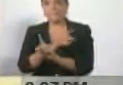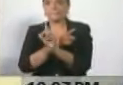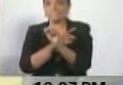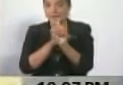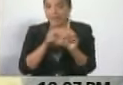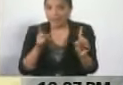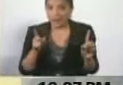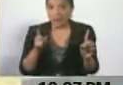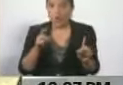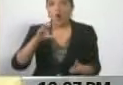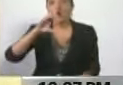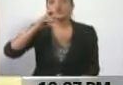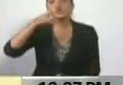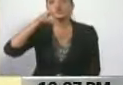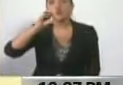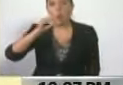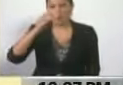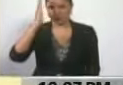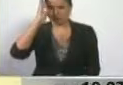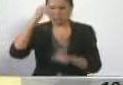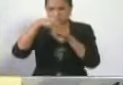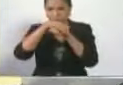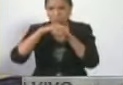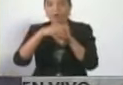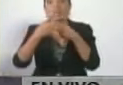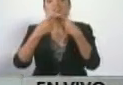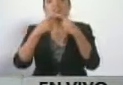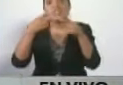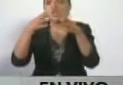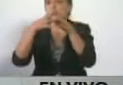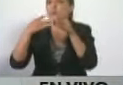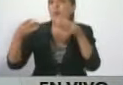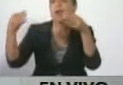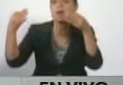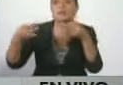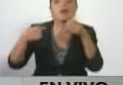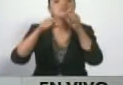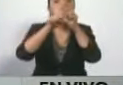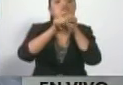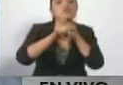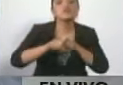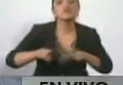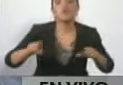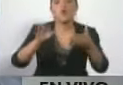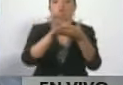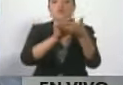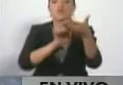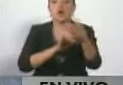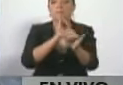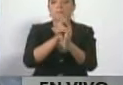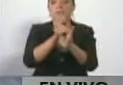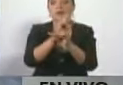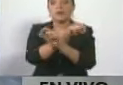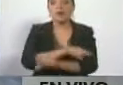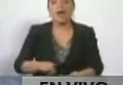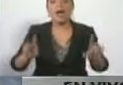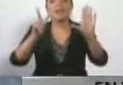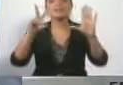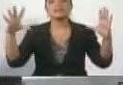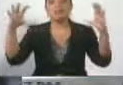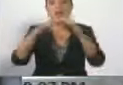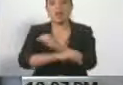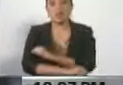que Chubo Torrealba, cuando usted dijo, voy a decir toda la verdad, difundió un comunicado por las redes sociales a las siete de la noche